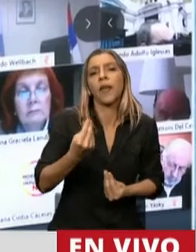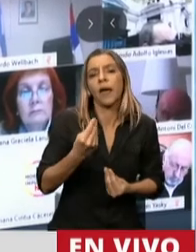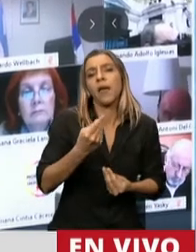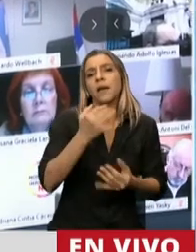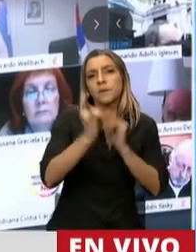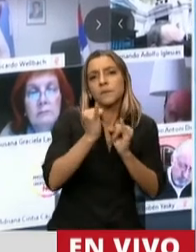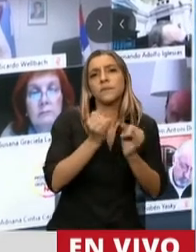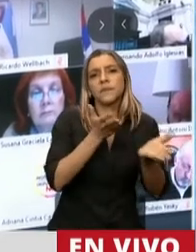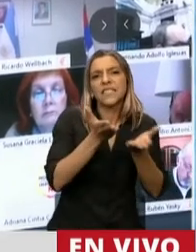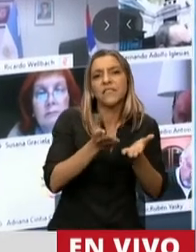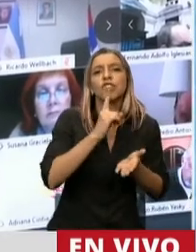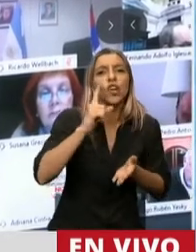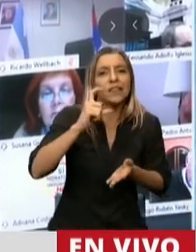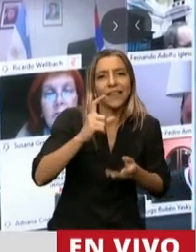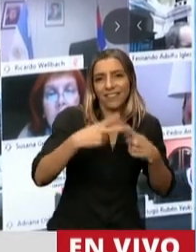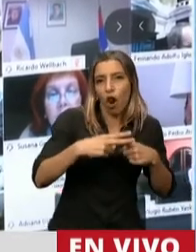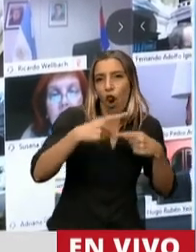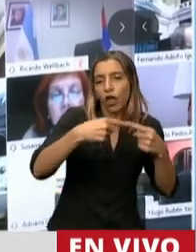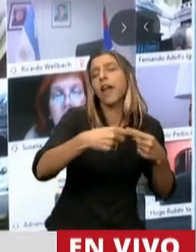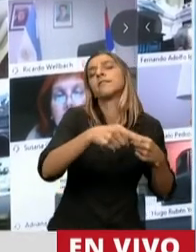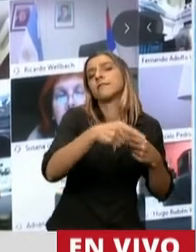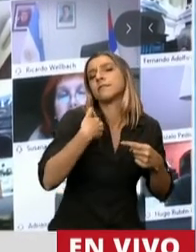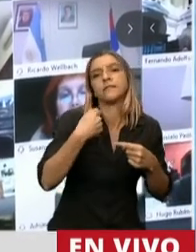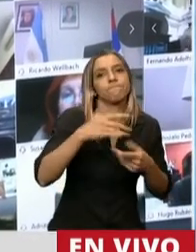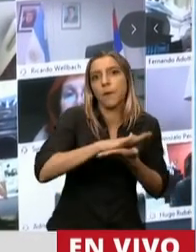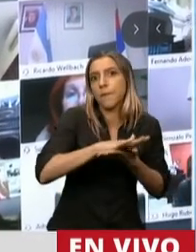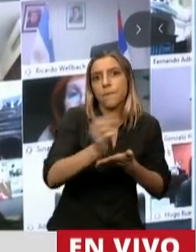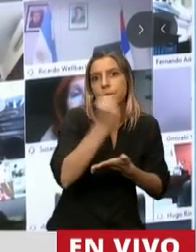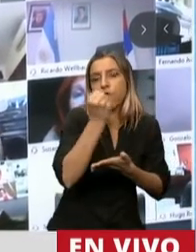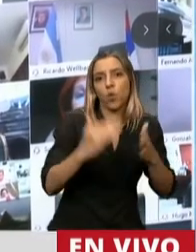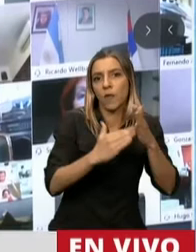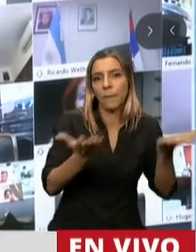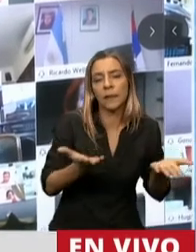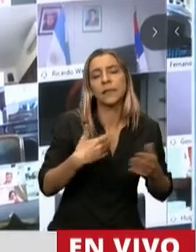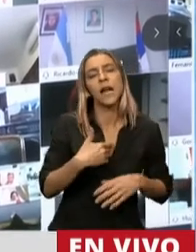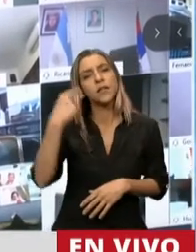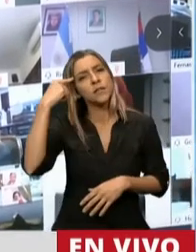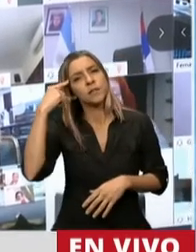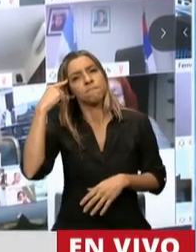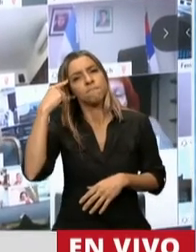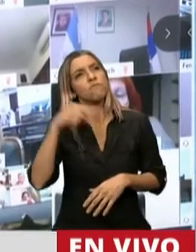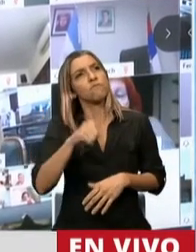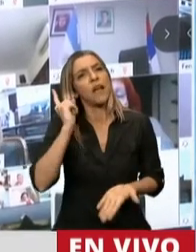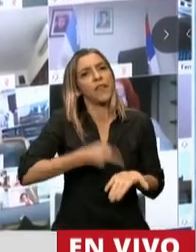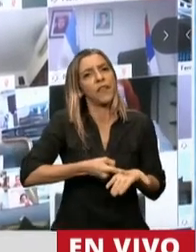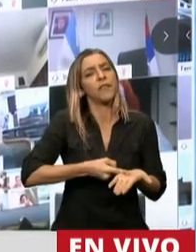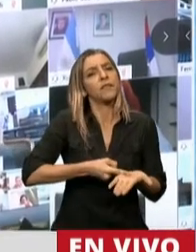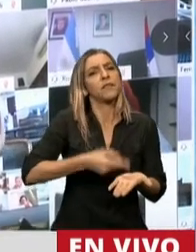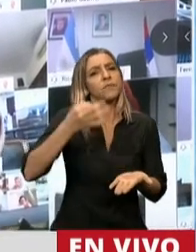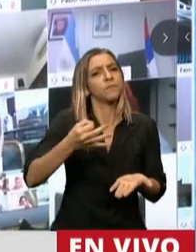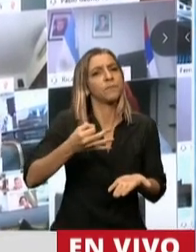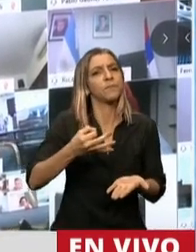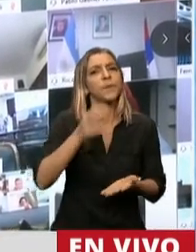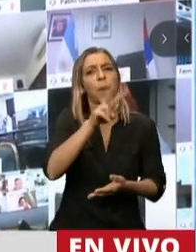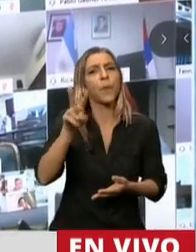servicio público esencial, estratégico, en competencia. Y yo pensaba, ¿no? El DNUS es del 22 de